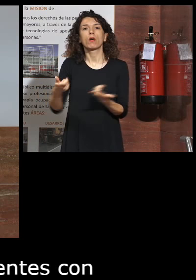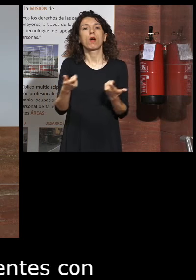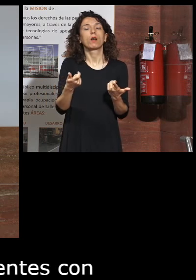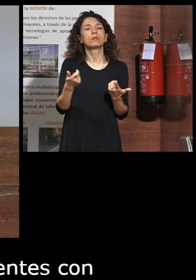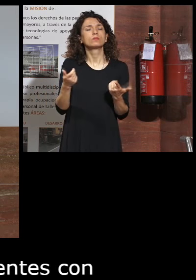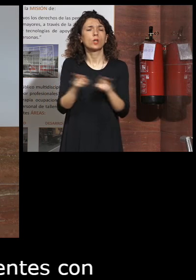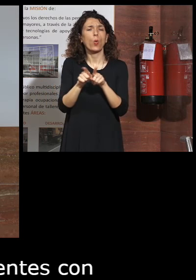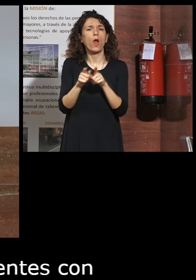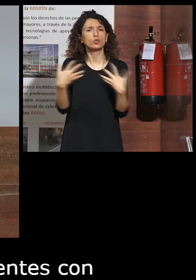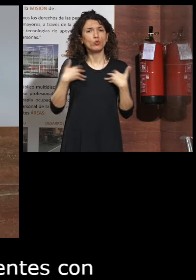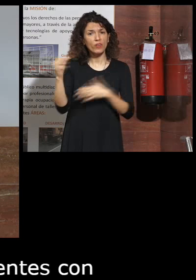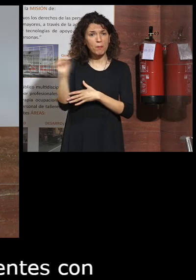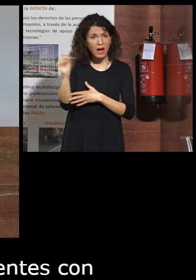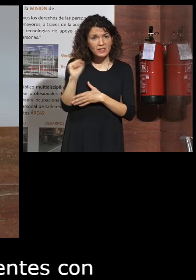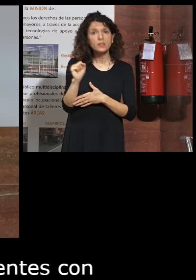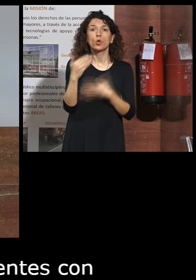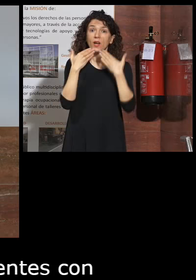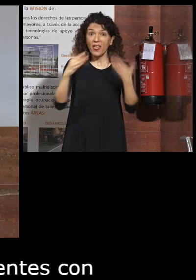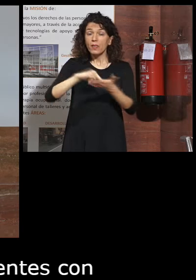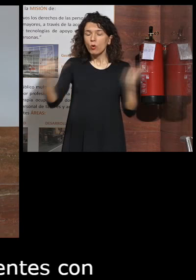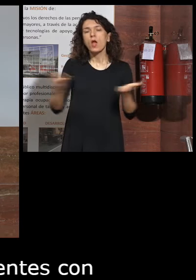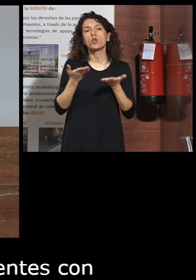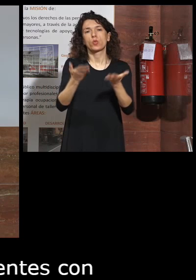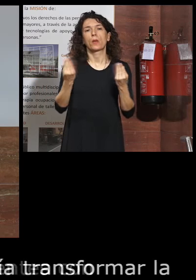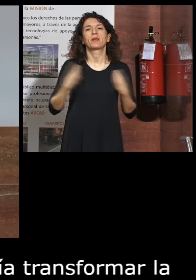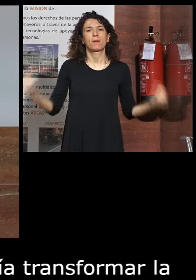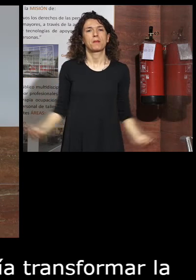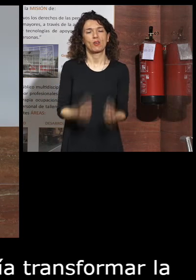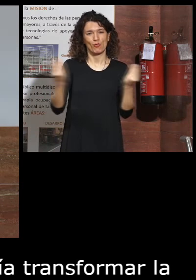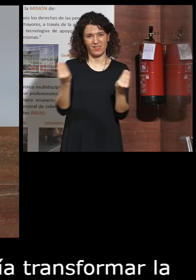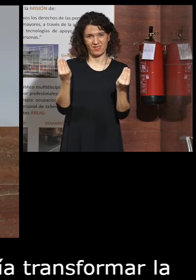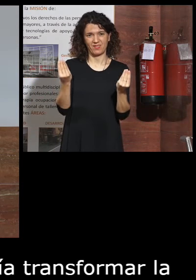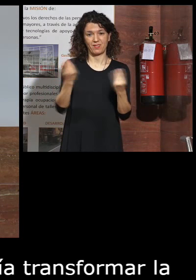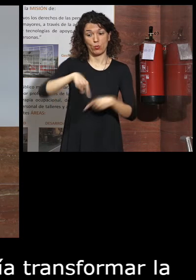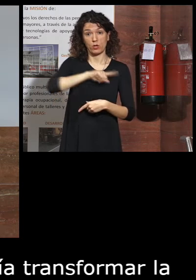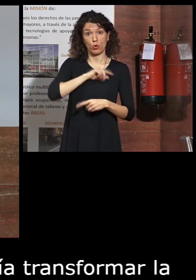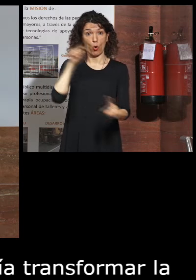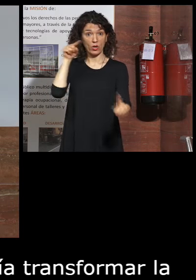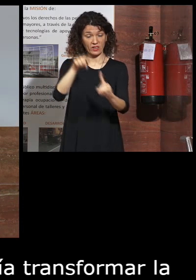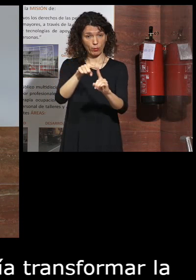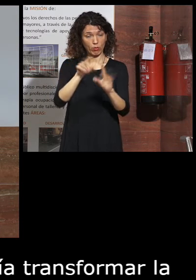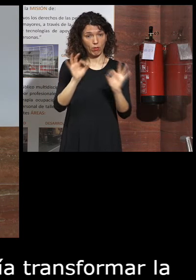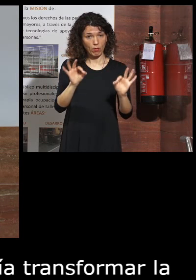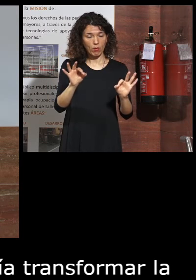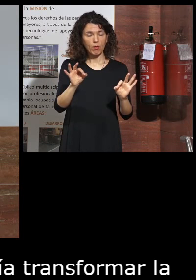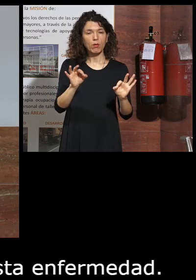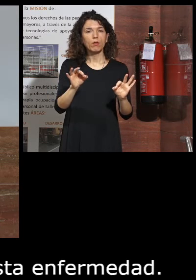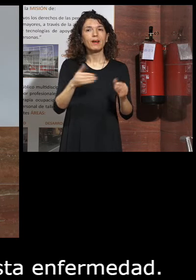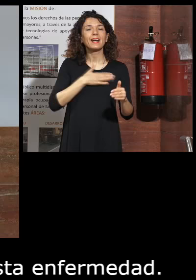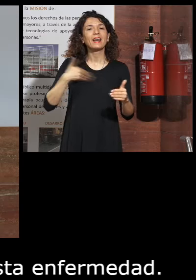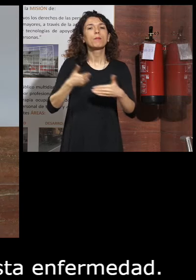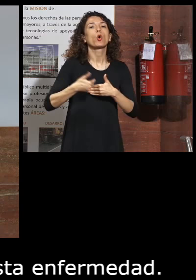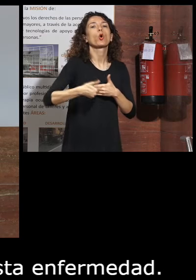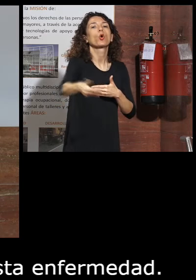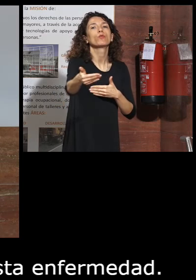sufre esta enfermedad. Nuestra intención es construir un futuro